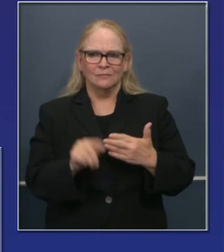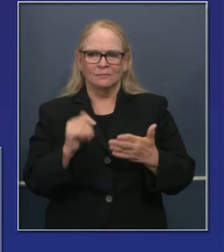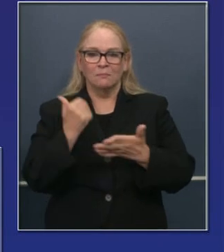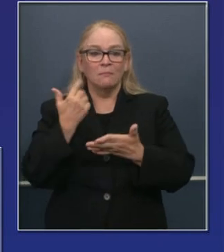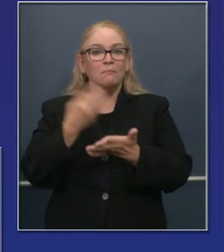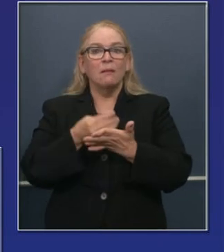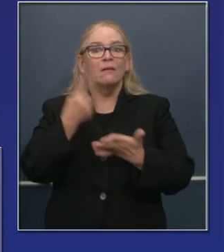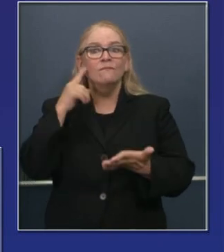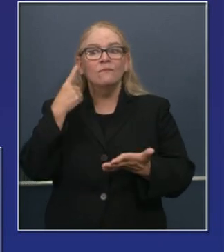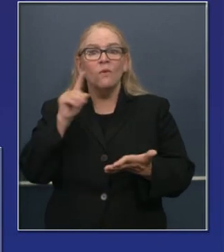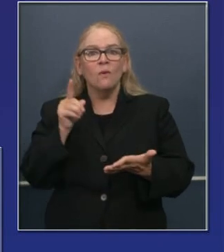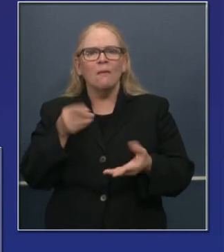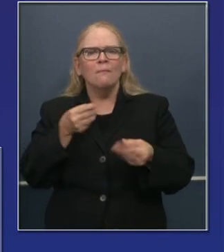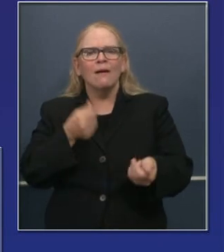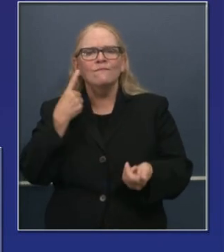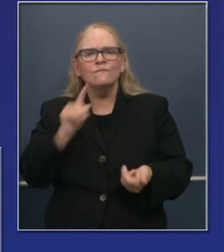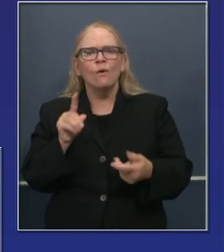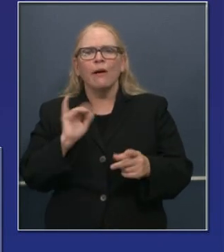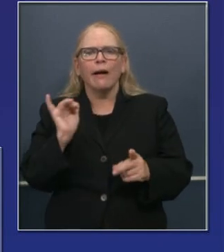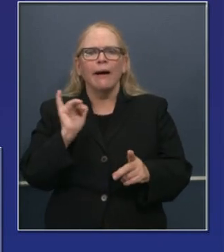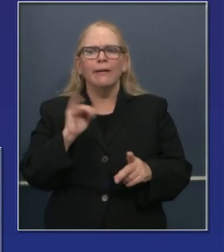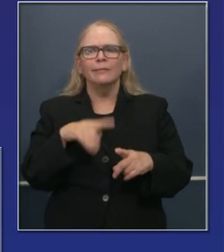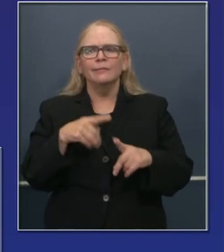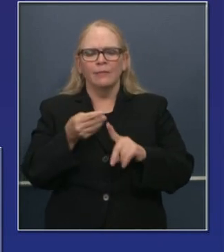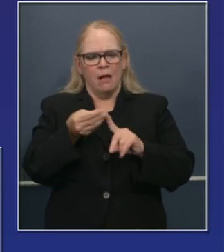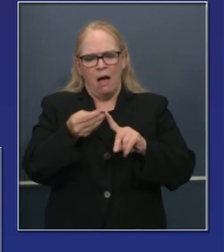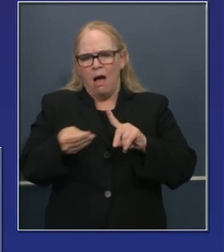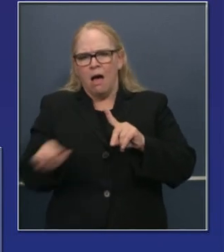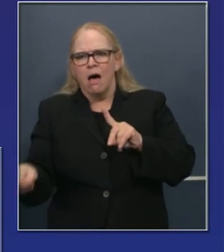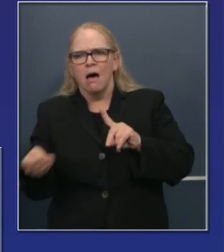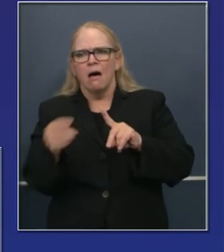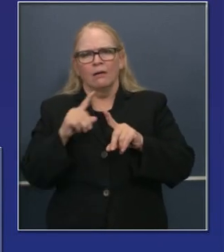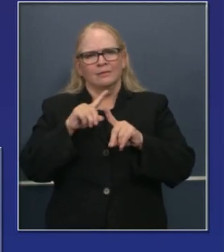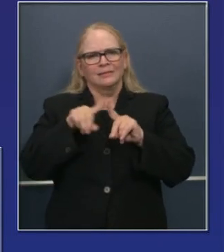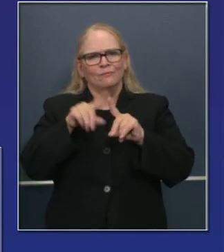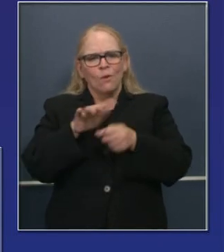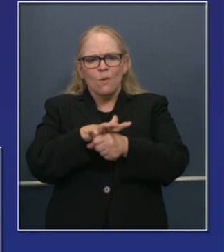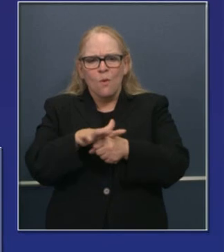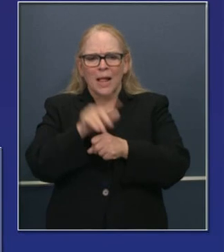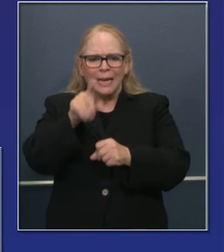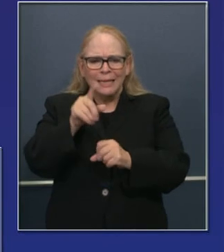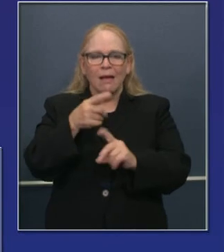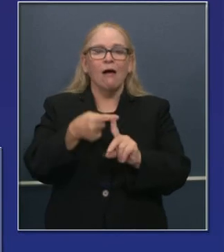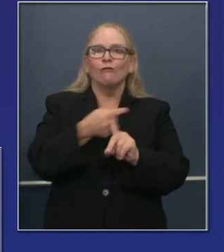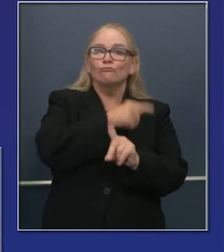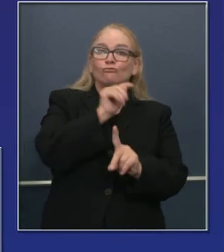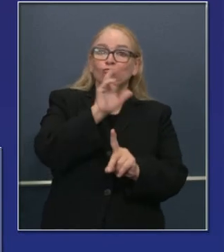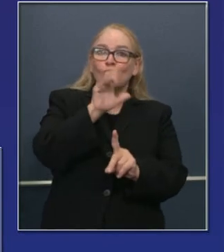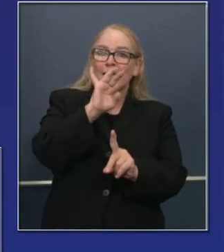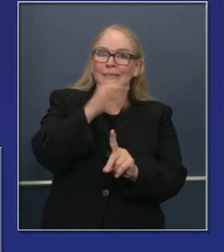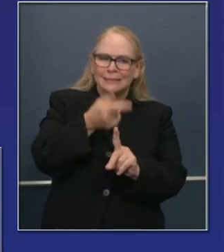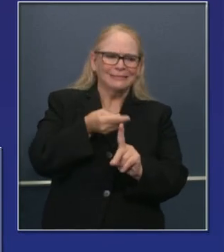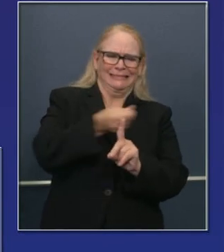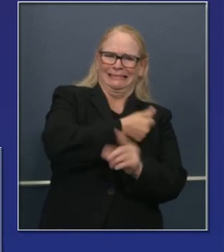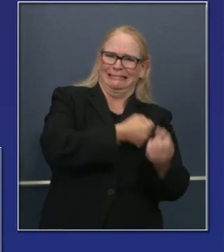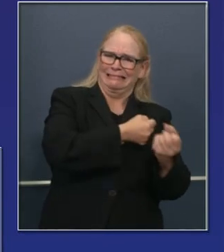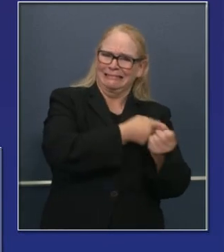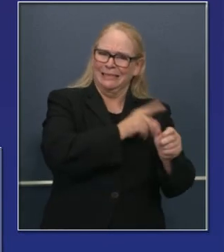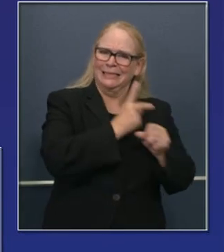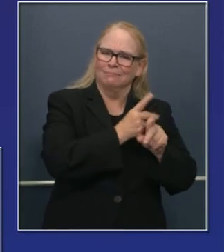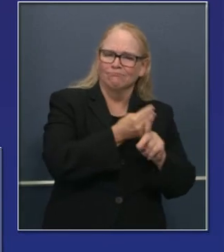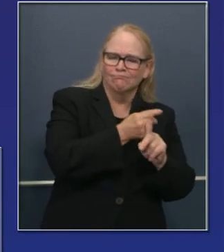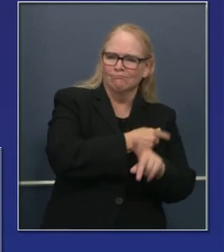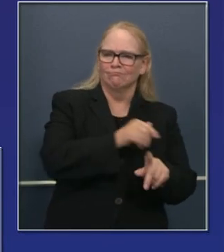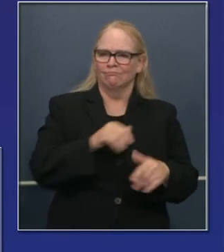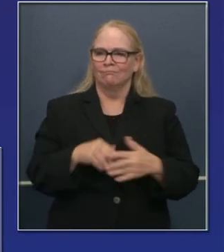de aislamiento, cuarentenas y esfuerzos de rastreo de contactos. Es obvio para muchos de nosotros que al